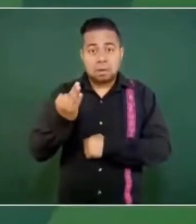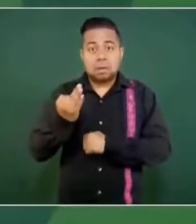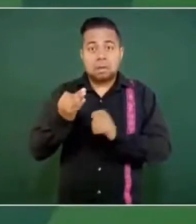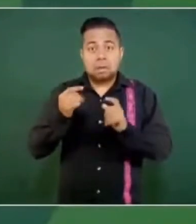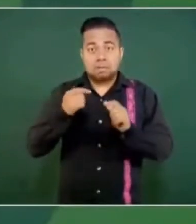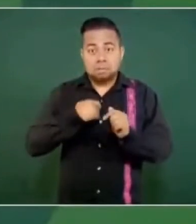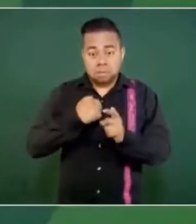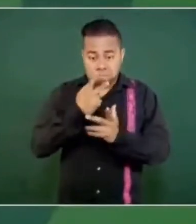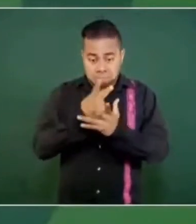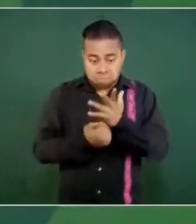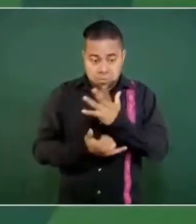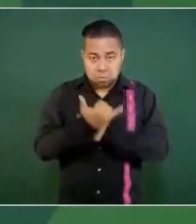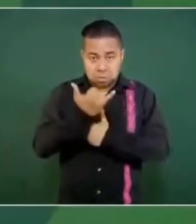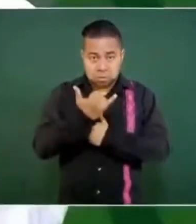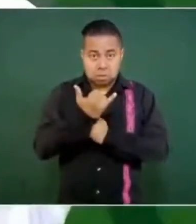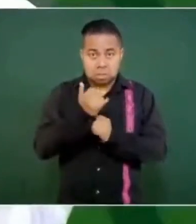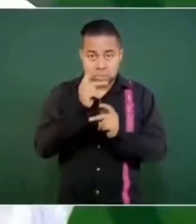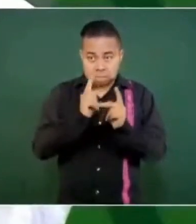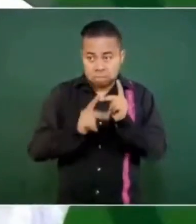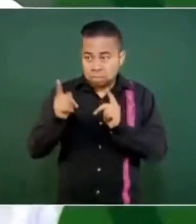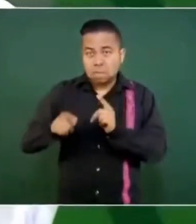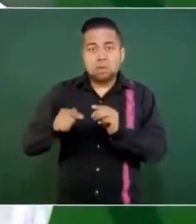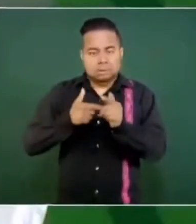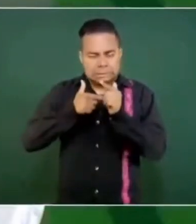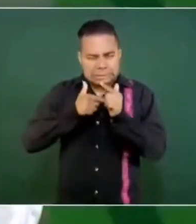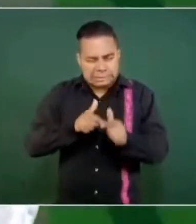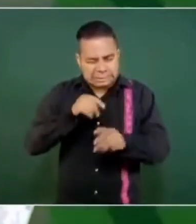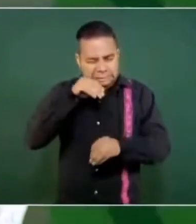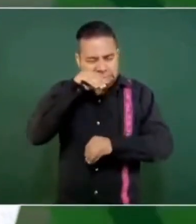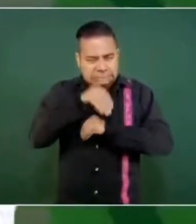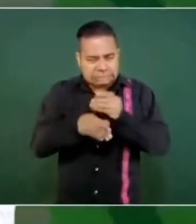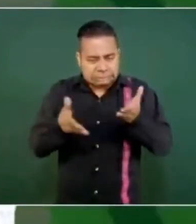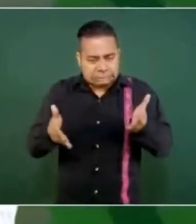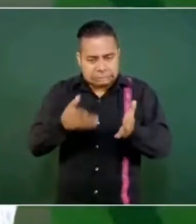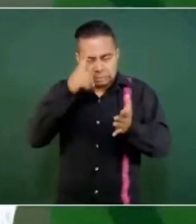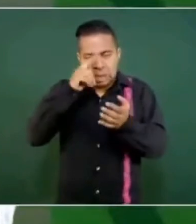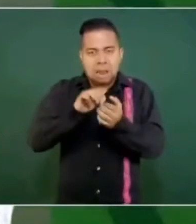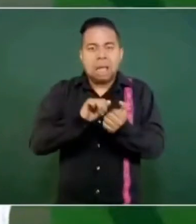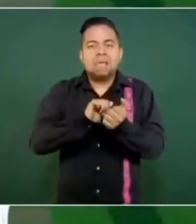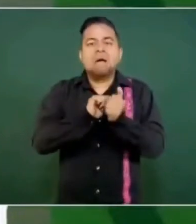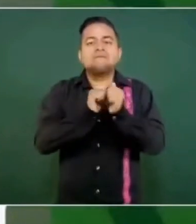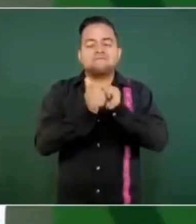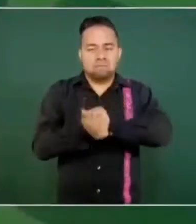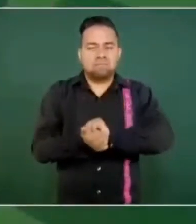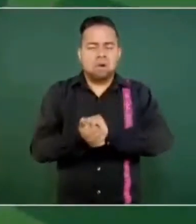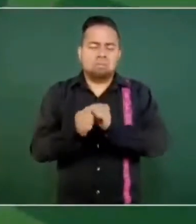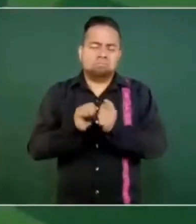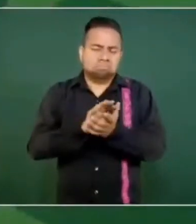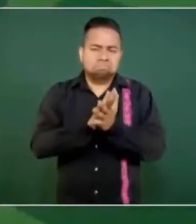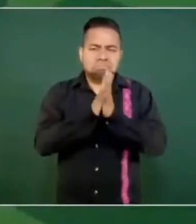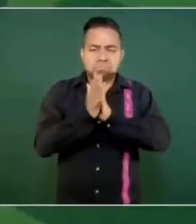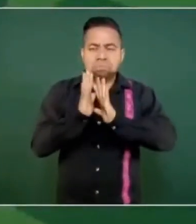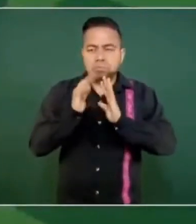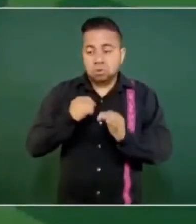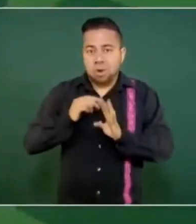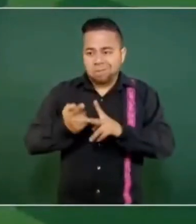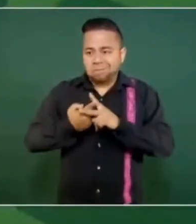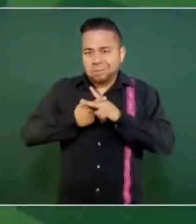a la transformación, a esto que ya iniciamos.